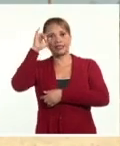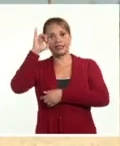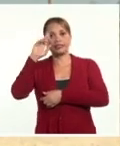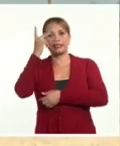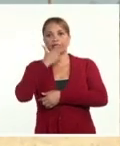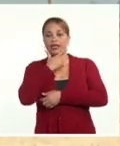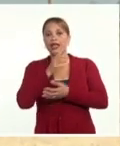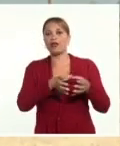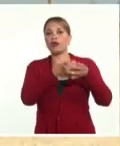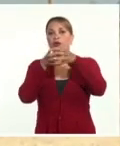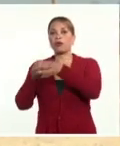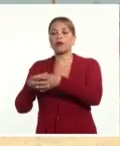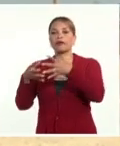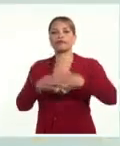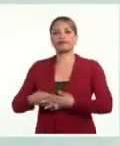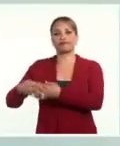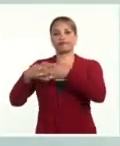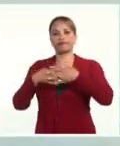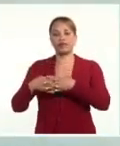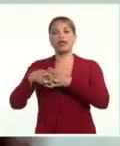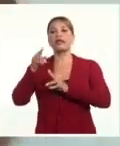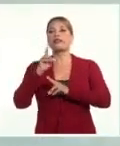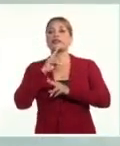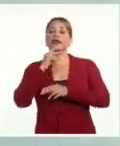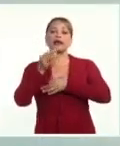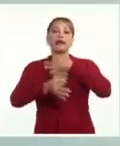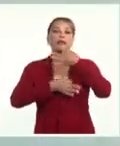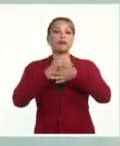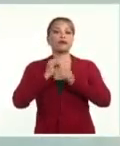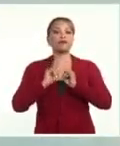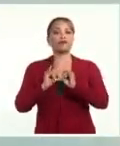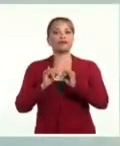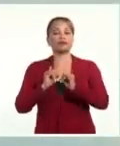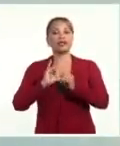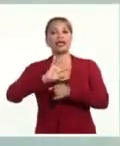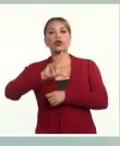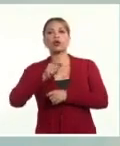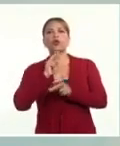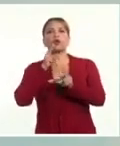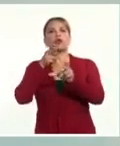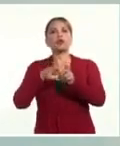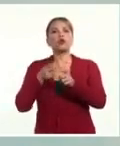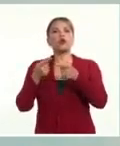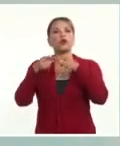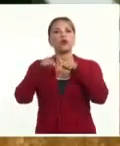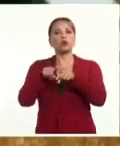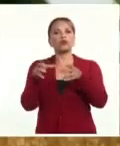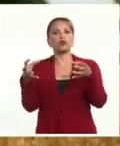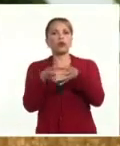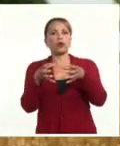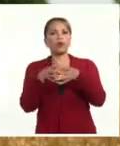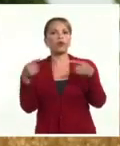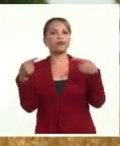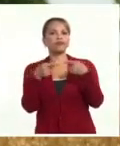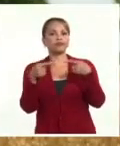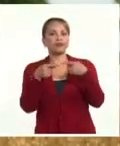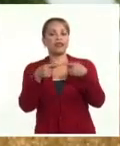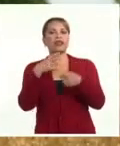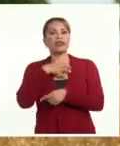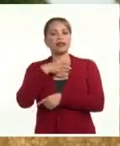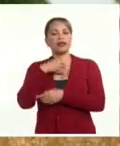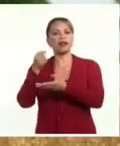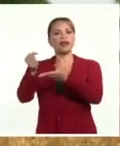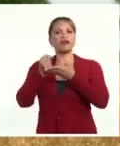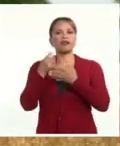estadounidenses en Irak. De acuerdo con la agencia de noticias SANA, el saqueo de crudos se ejecuta en complicidad con las milicias opositoras que cuentan con el